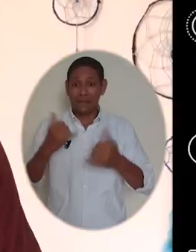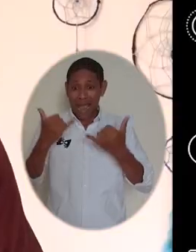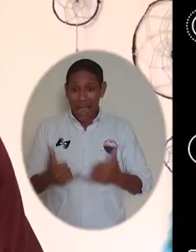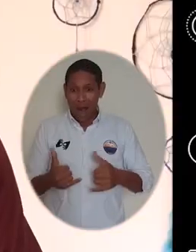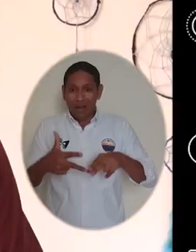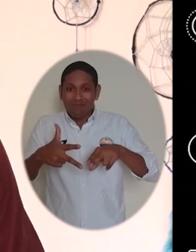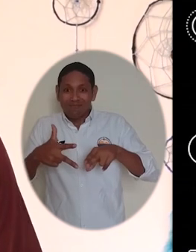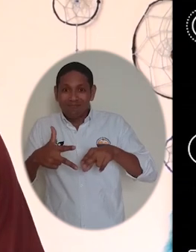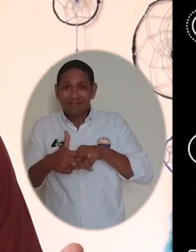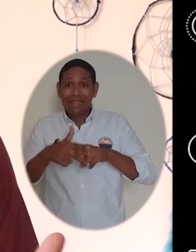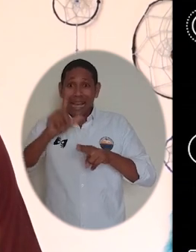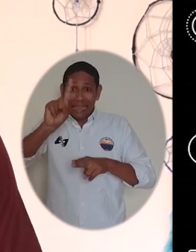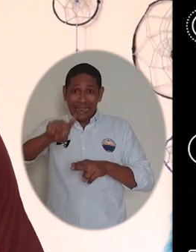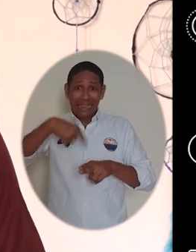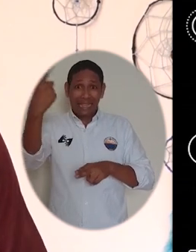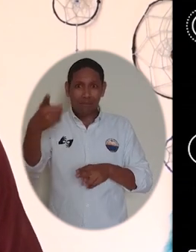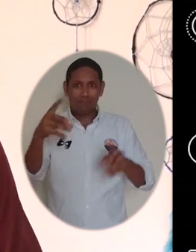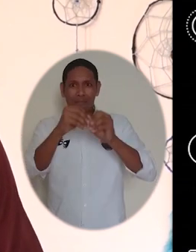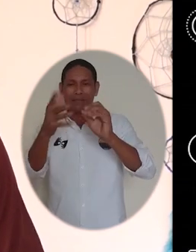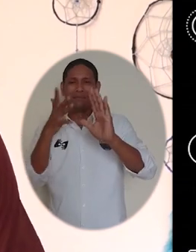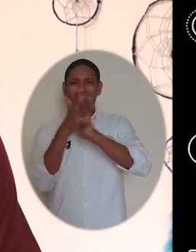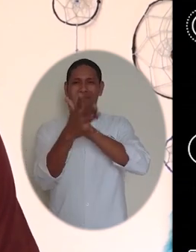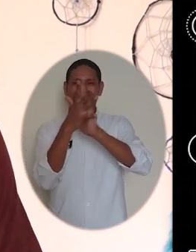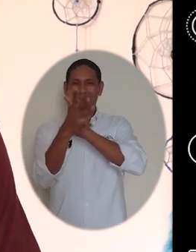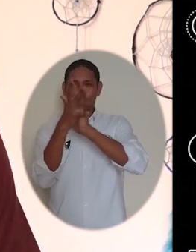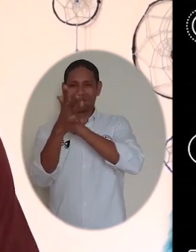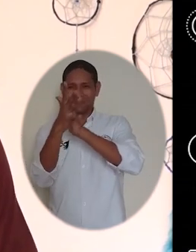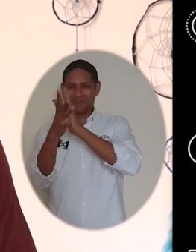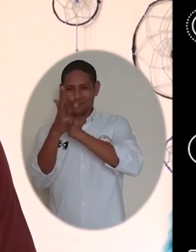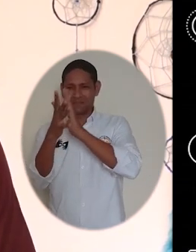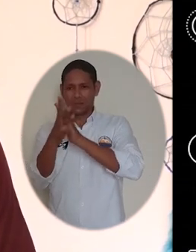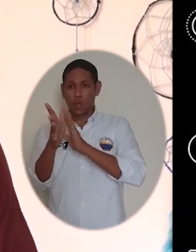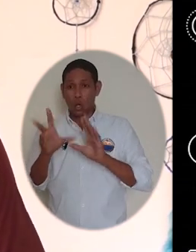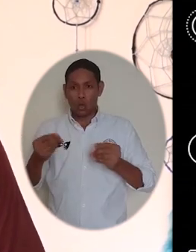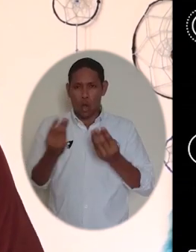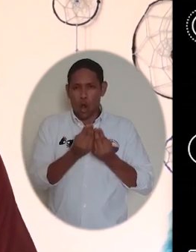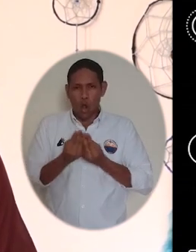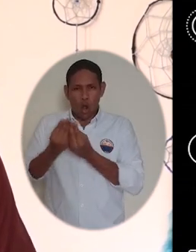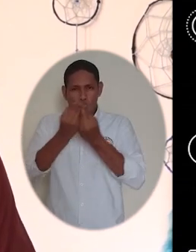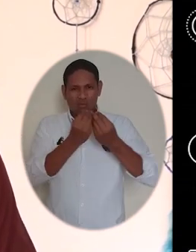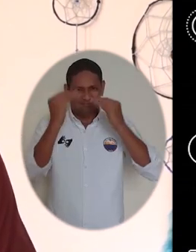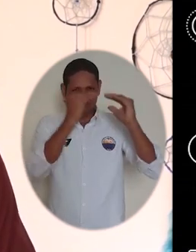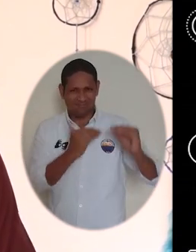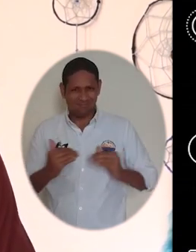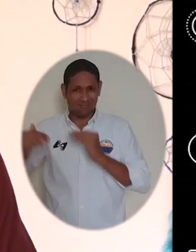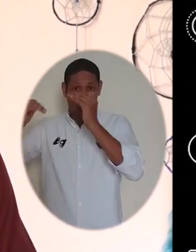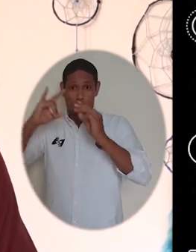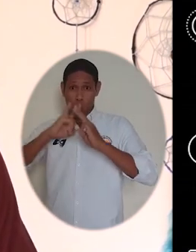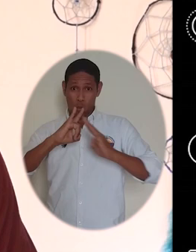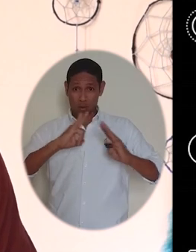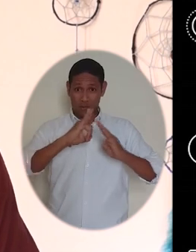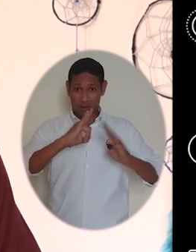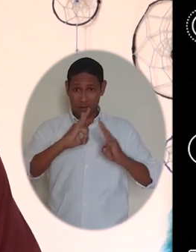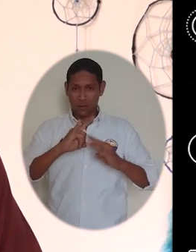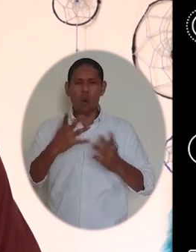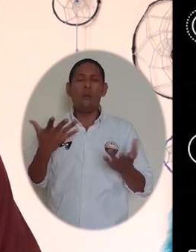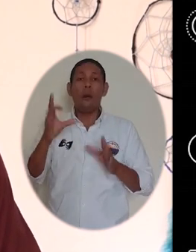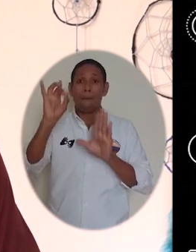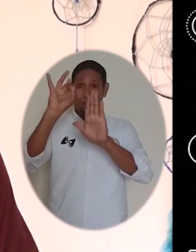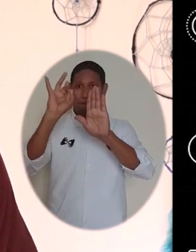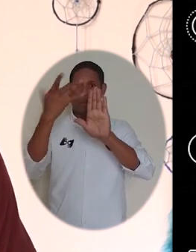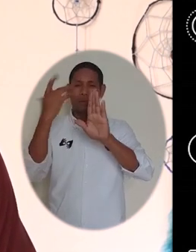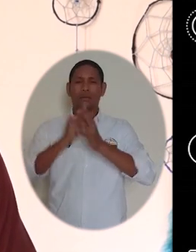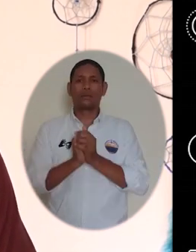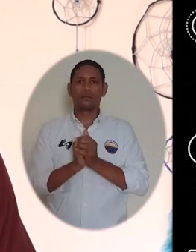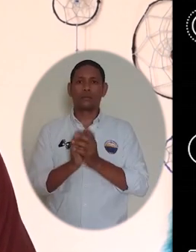Vamos a una corta pausa institucional y al retornar les contaremos cómo avanzó la última sesión del Consejo Superior de la Universidad que se llevó